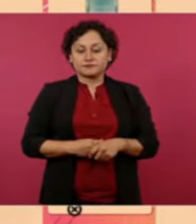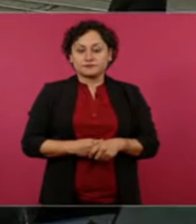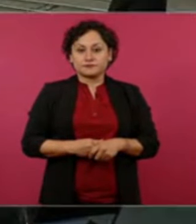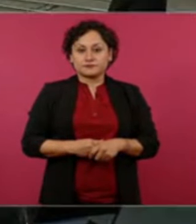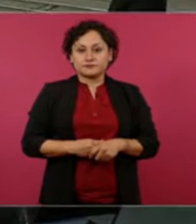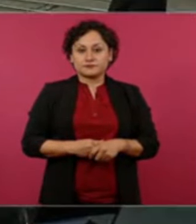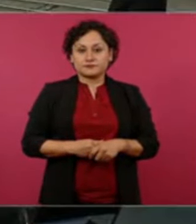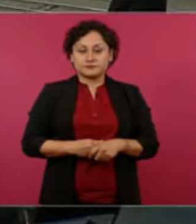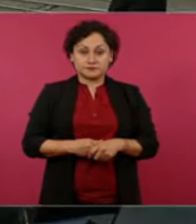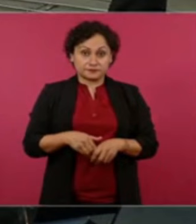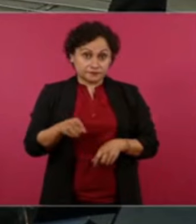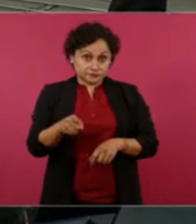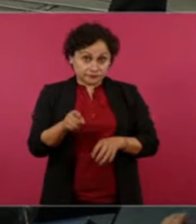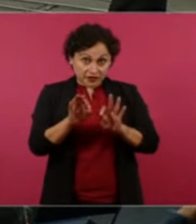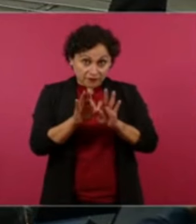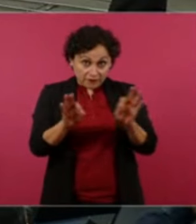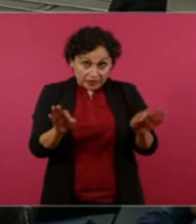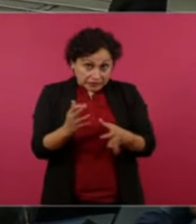el papa francisco